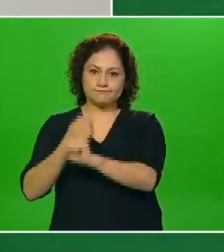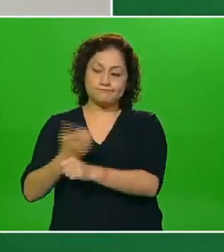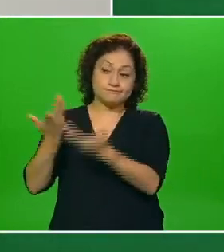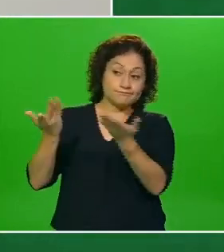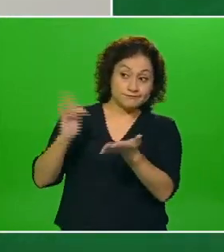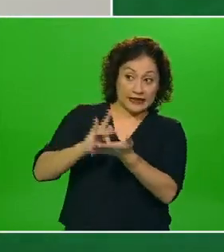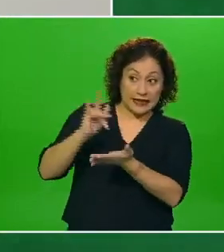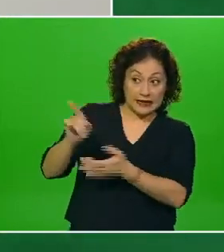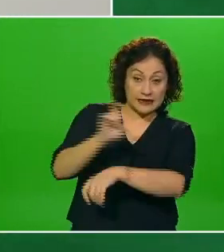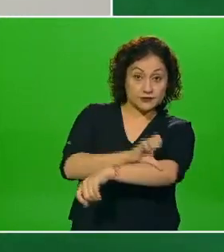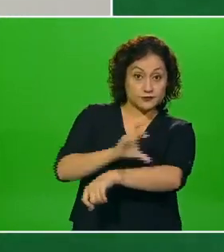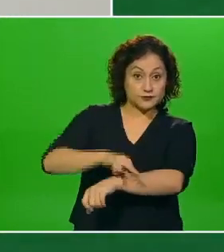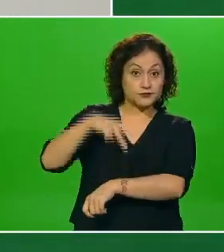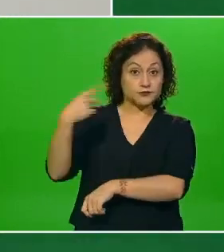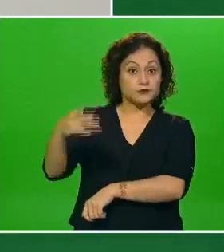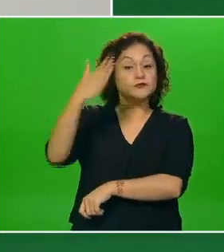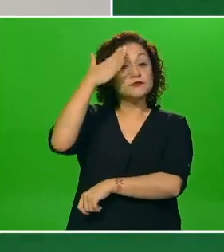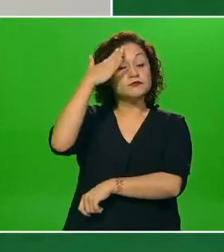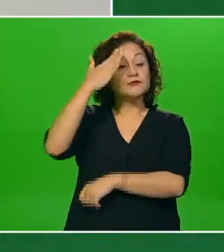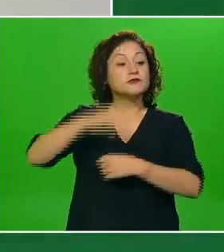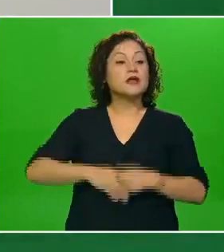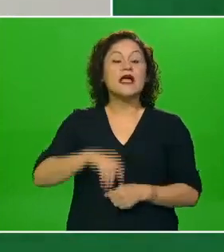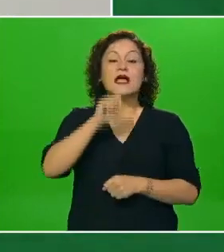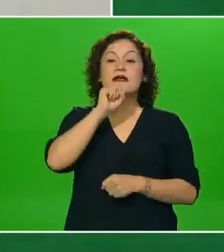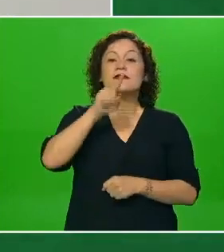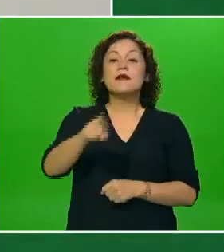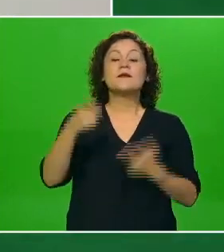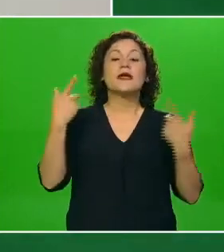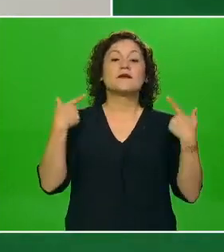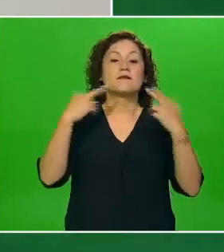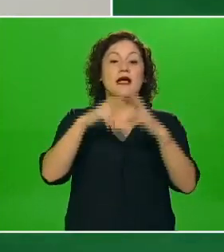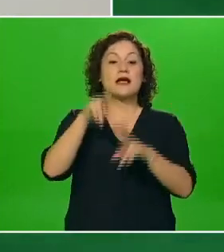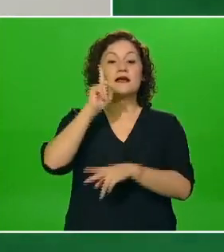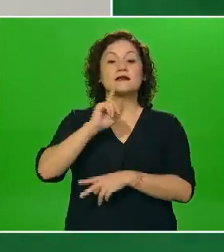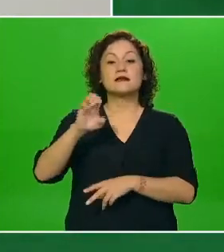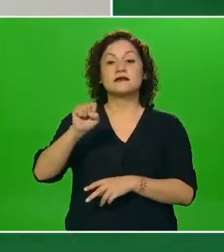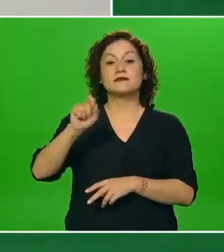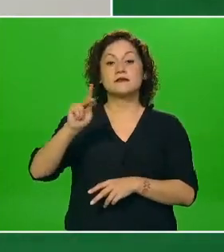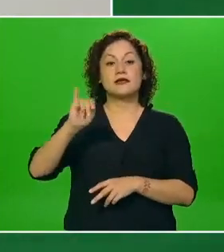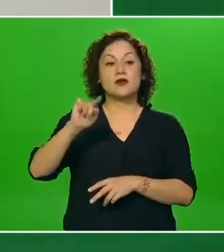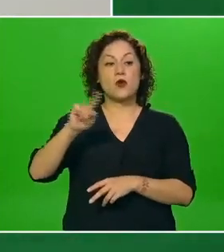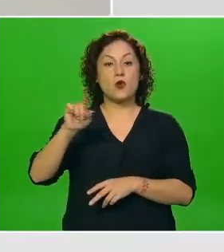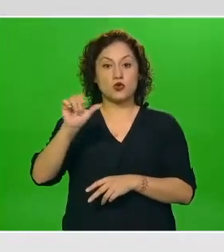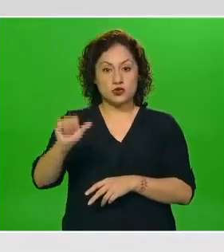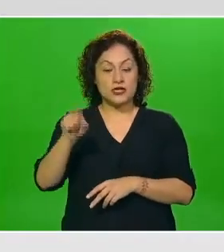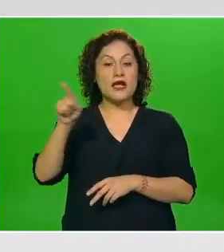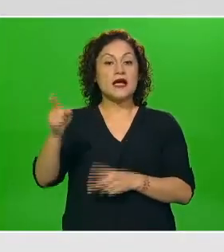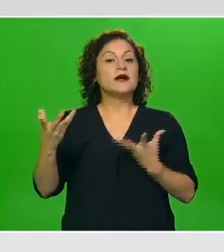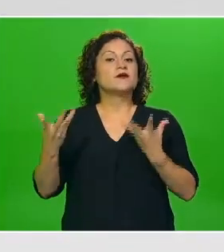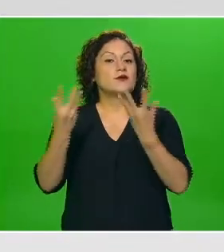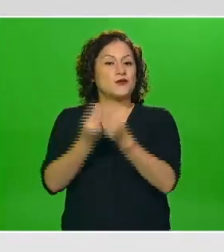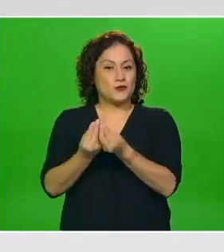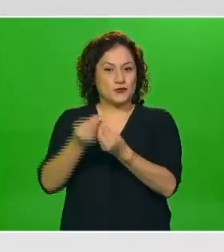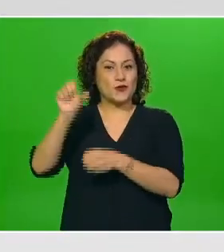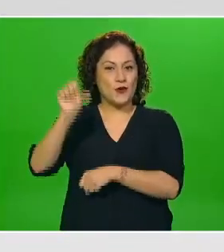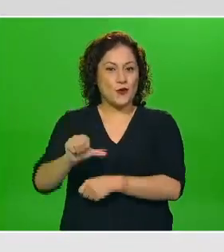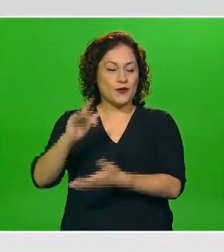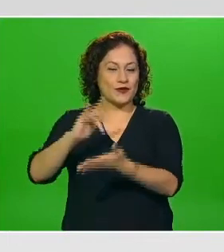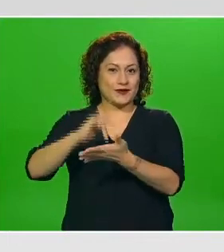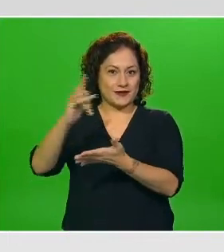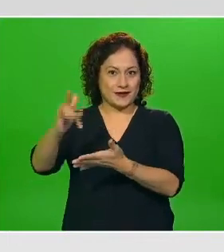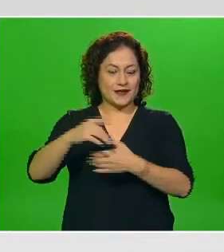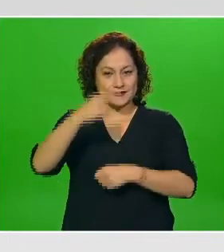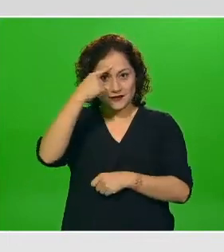Zaragoza y aprovecho también para saludar a la maestra Fiorella Espinosa de Cándido que nos acompaña esta noche va a tenernos un